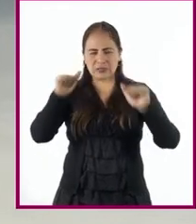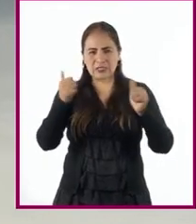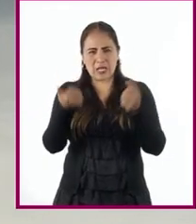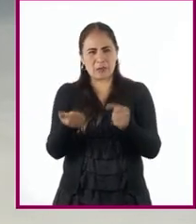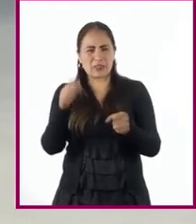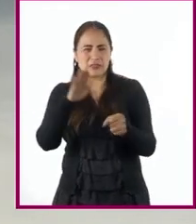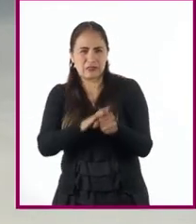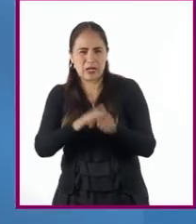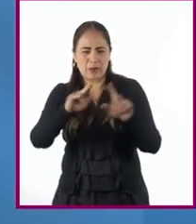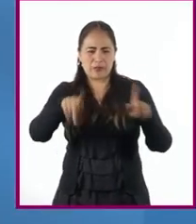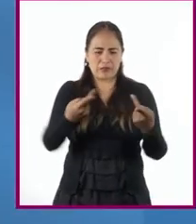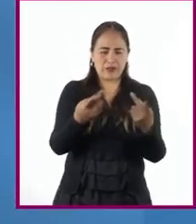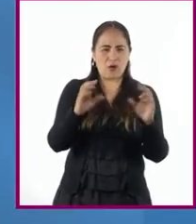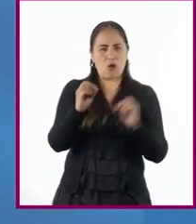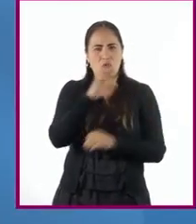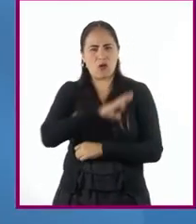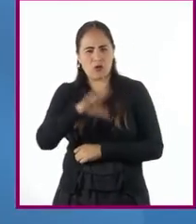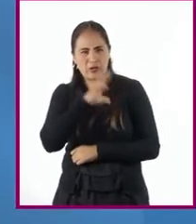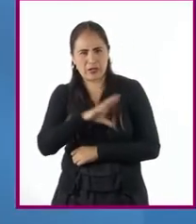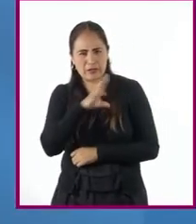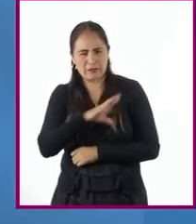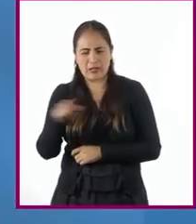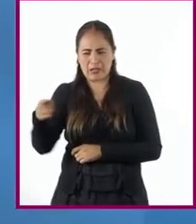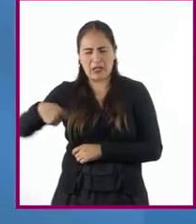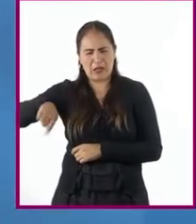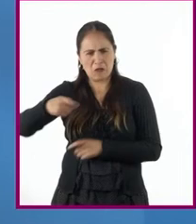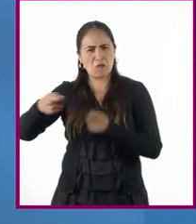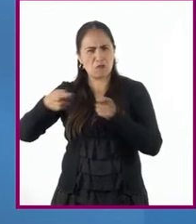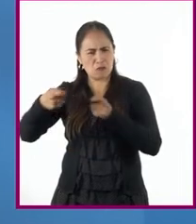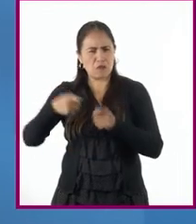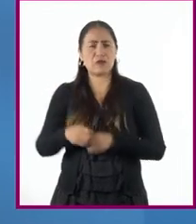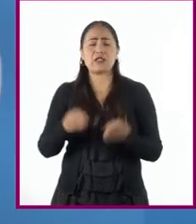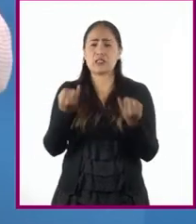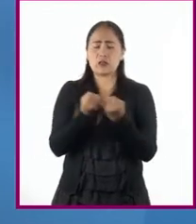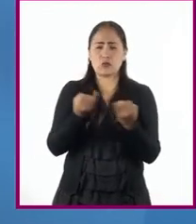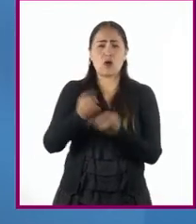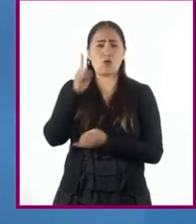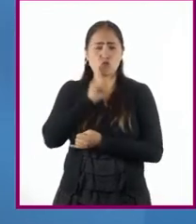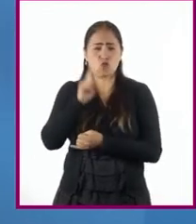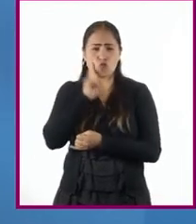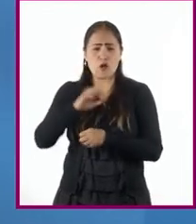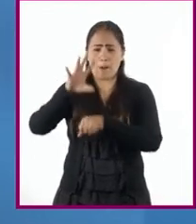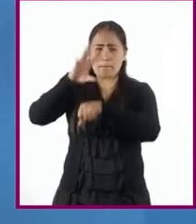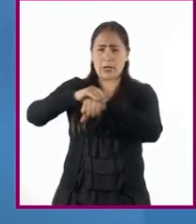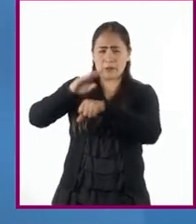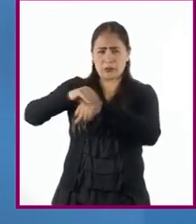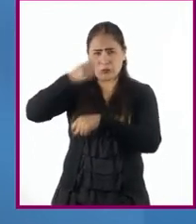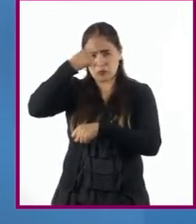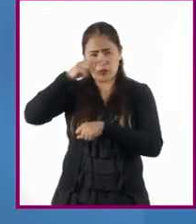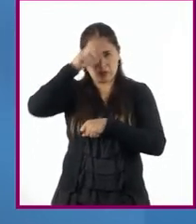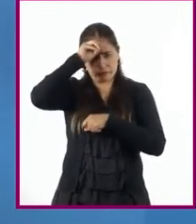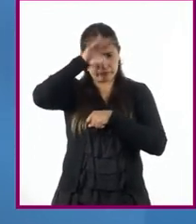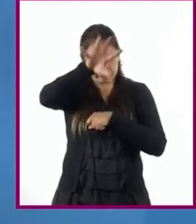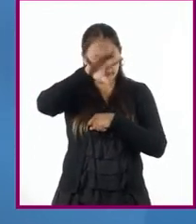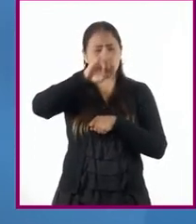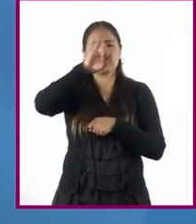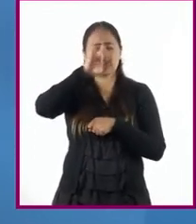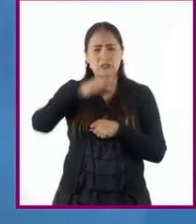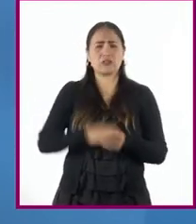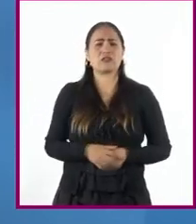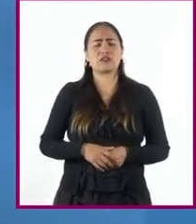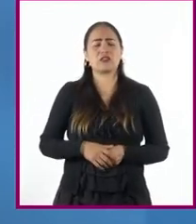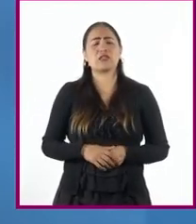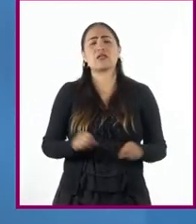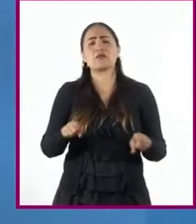alquilaban. También hubo mujeres que pidieron licencias para explotar minas. En algunas fuentes